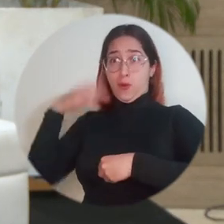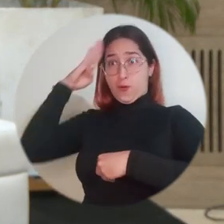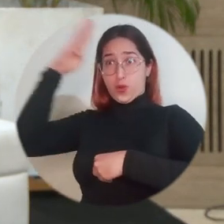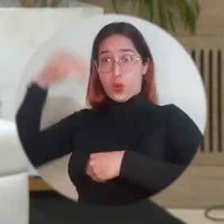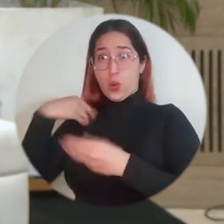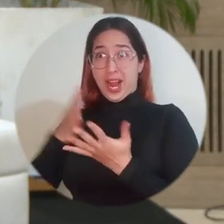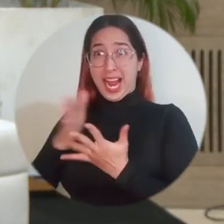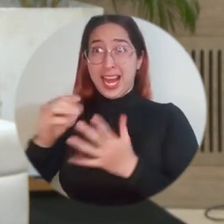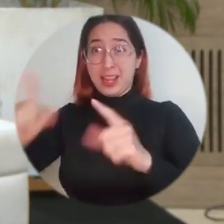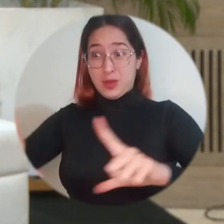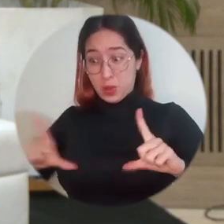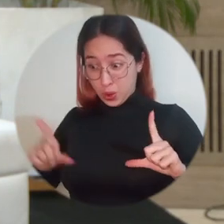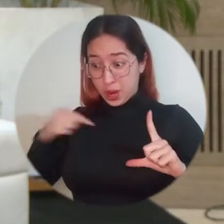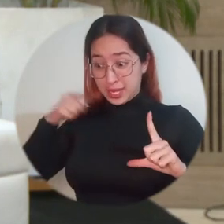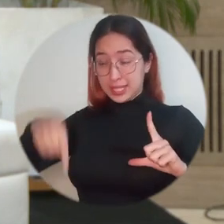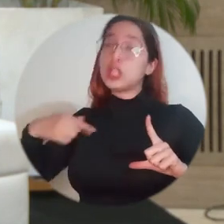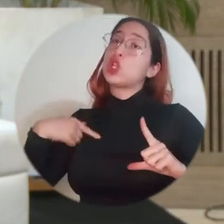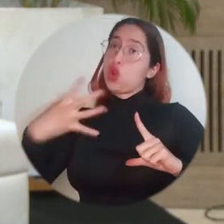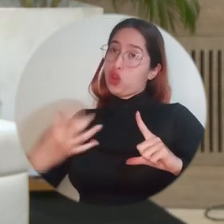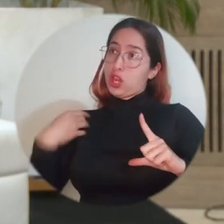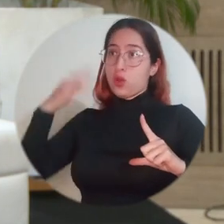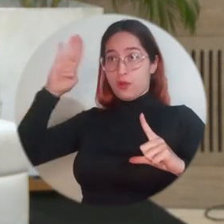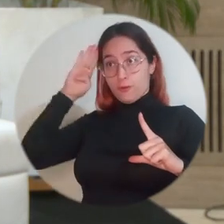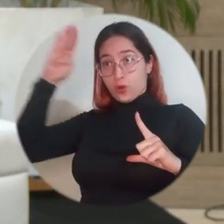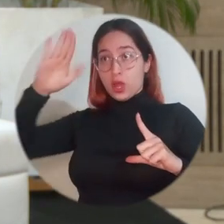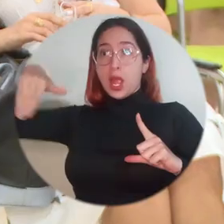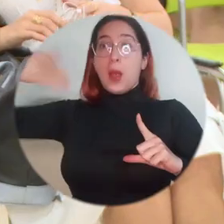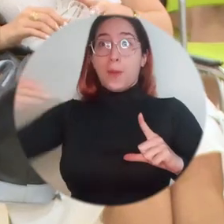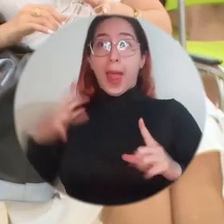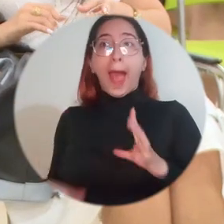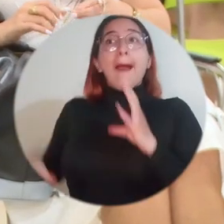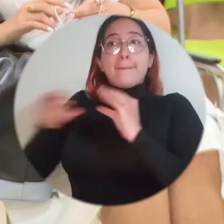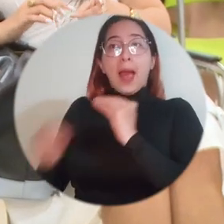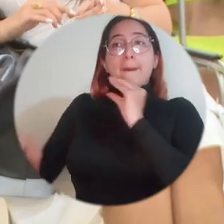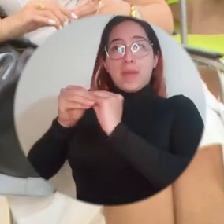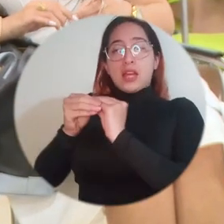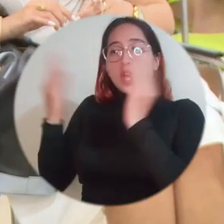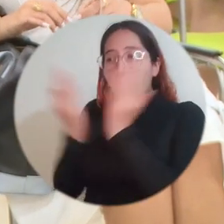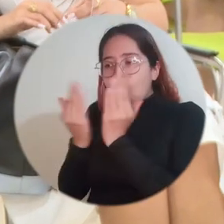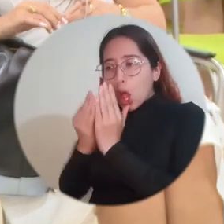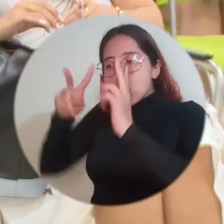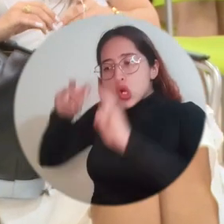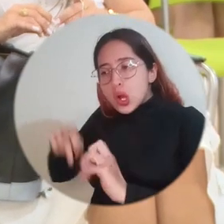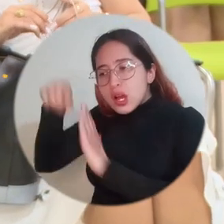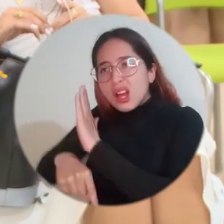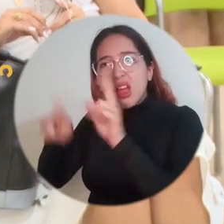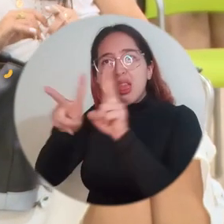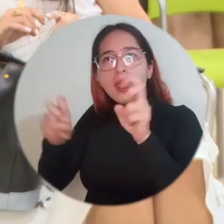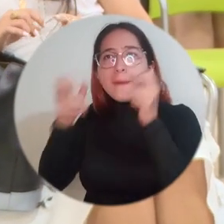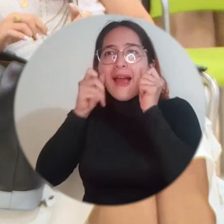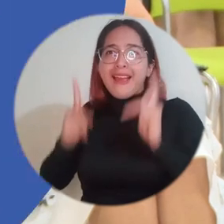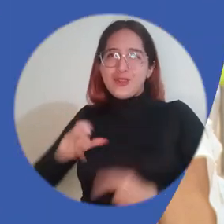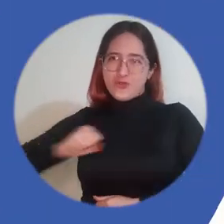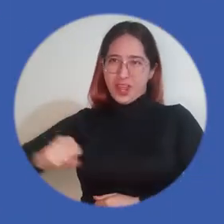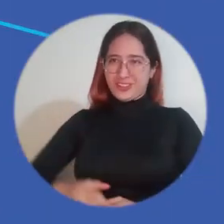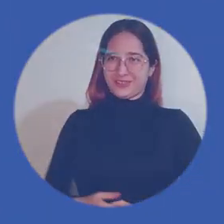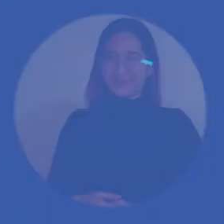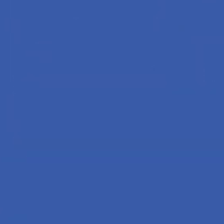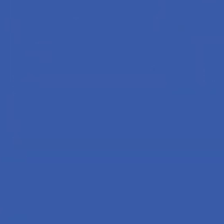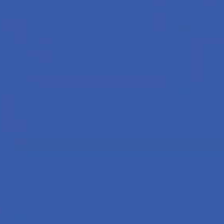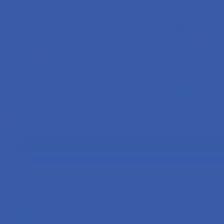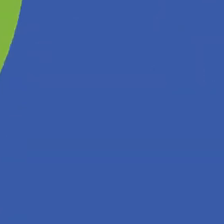considero el futuro de mi carrera, dado que me gustaría realizar más estudios respecto a este tema de derechos humanos.